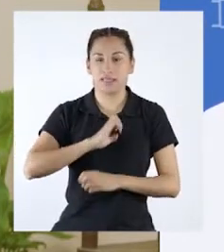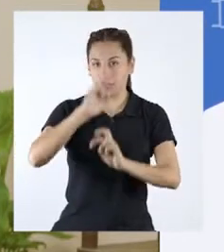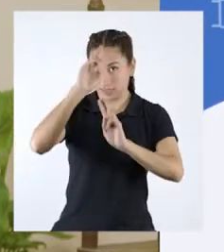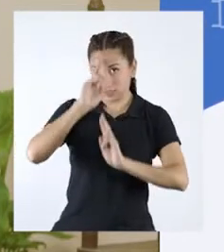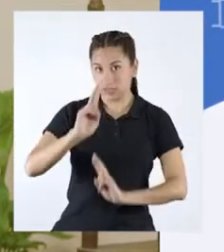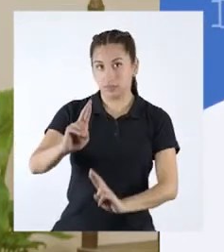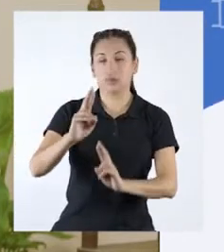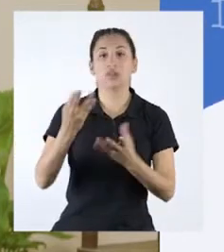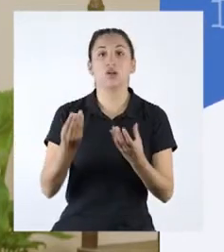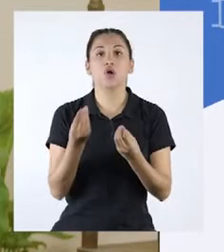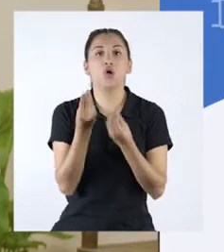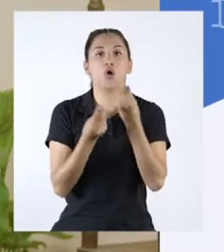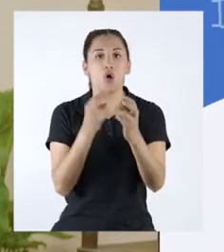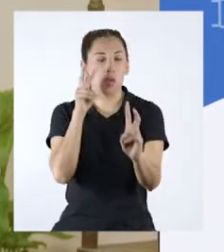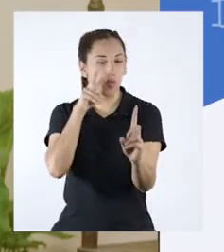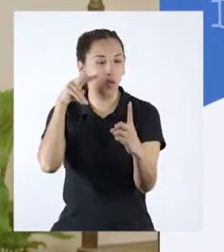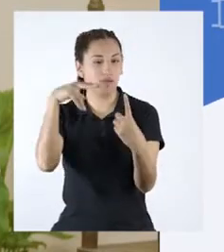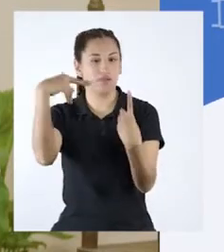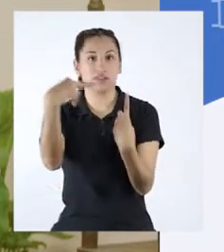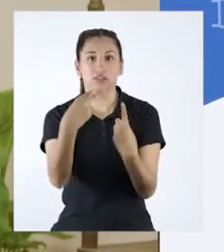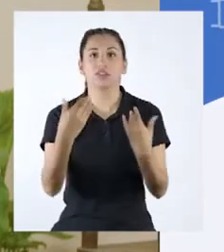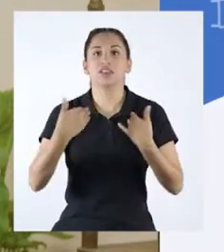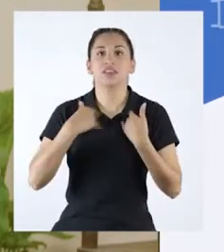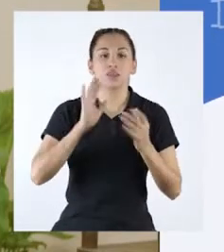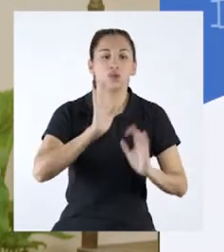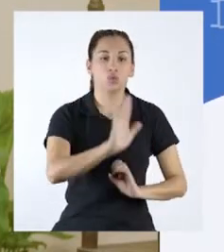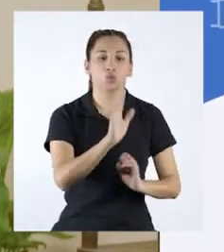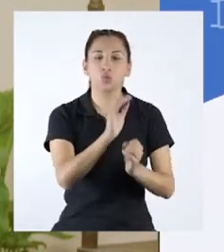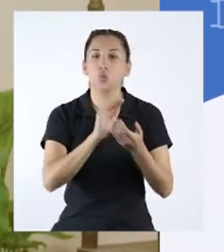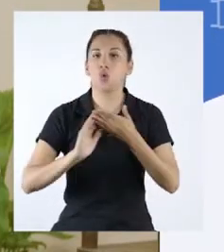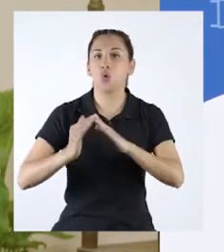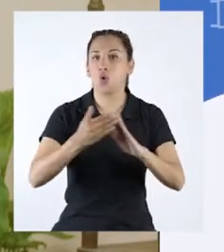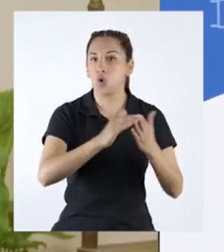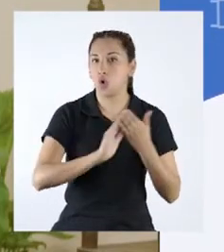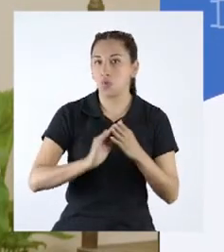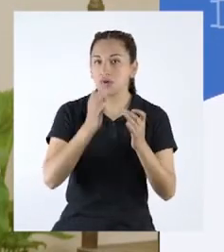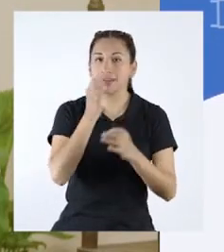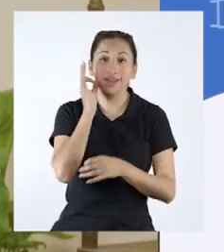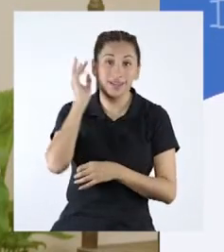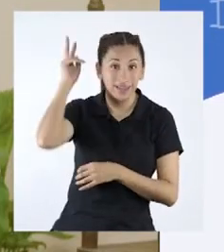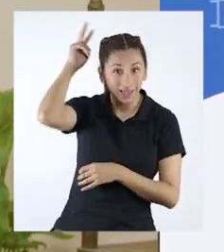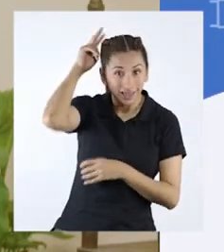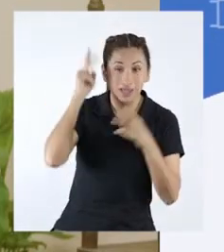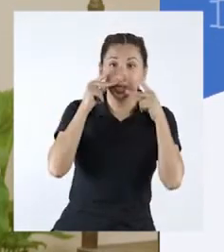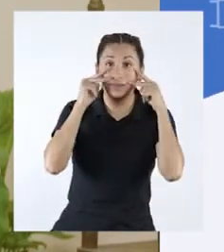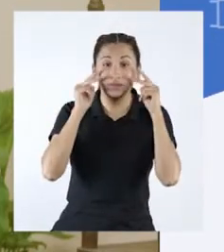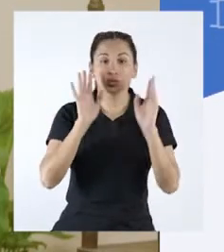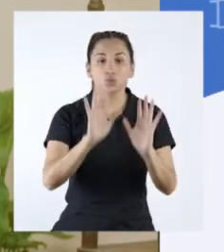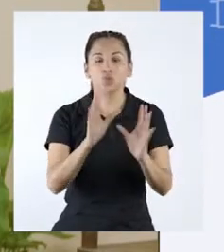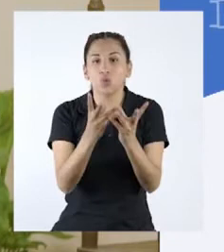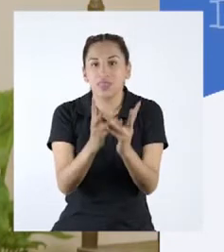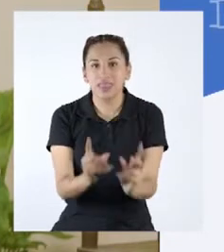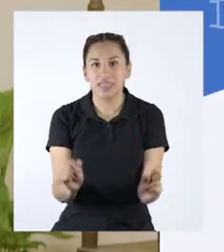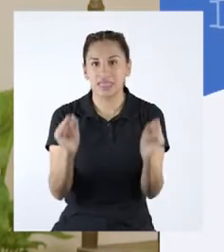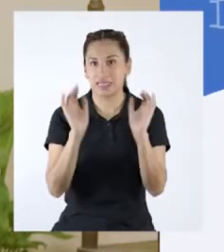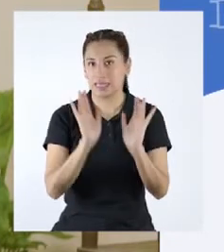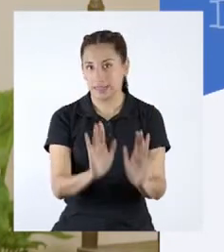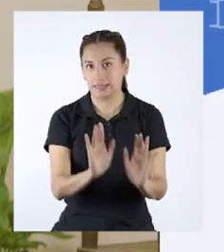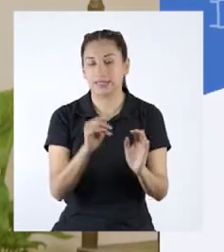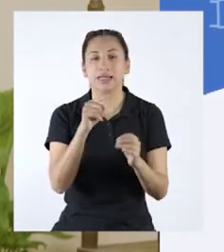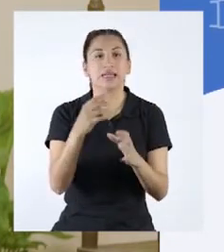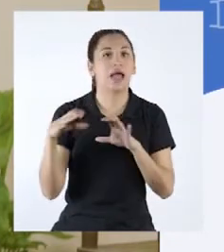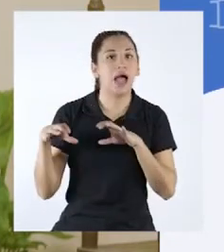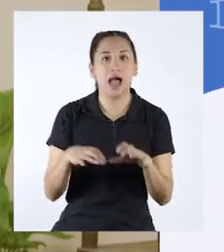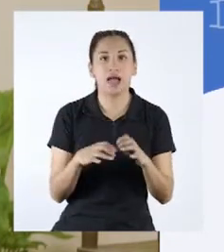éticas respetuosas de la cosmovisión que tienen los pueblos indígenas u originarios sobre su territorio,